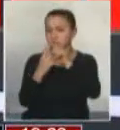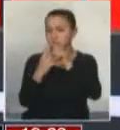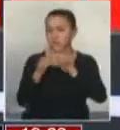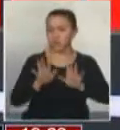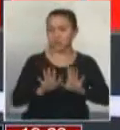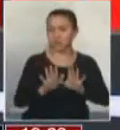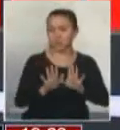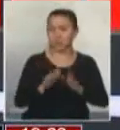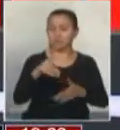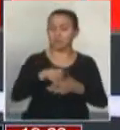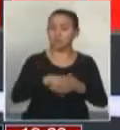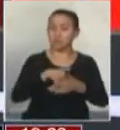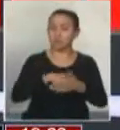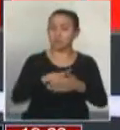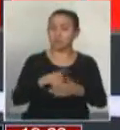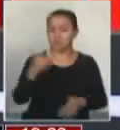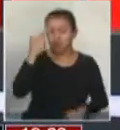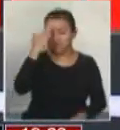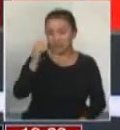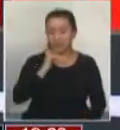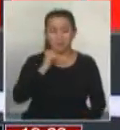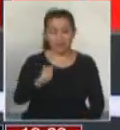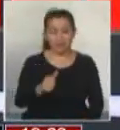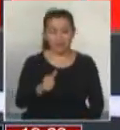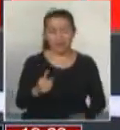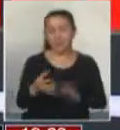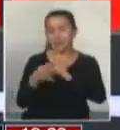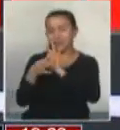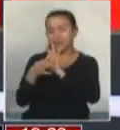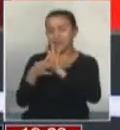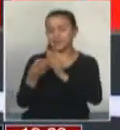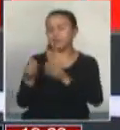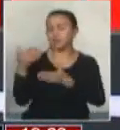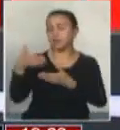a esperar entonces la votación para el día de mañana. Muchas gracias y buenas tardes.